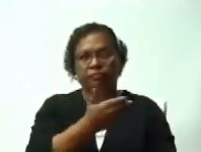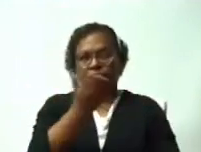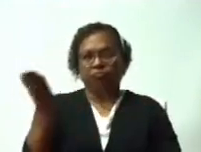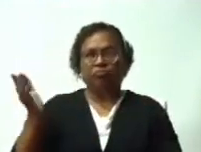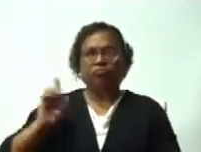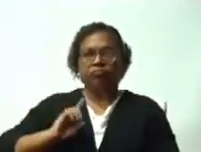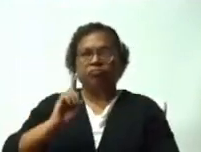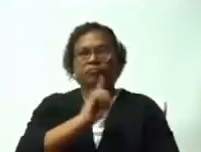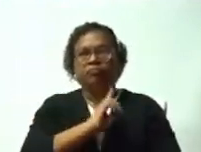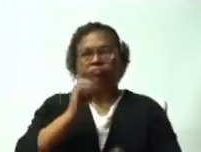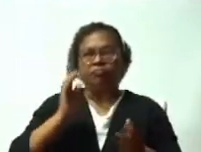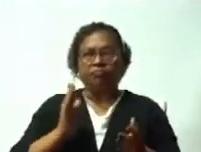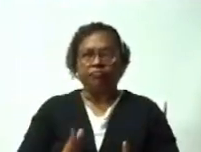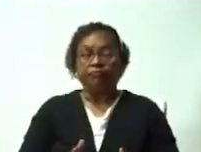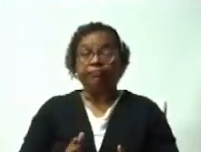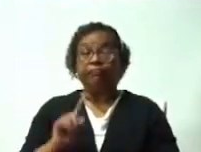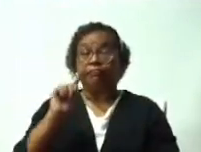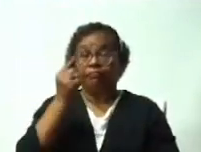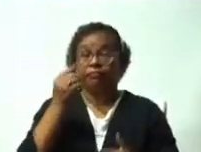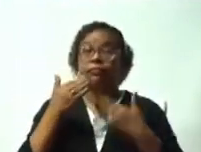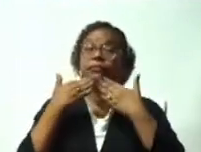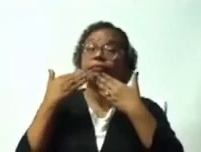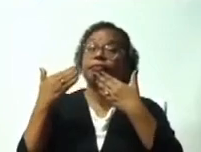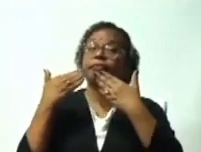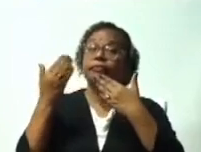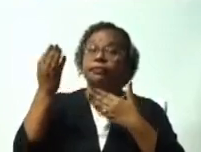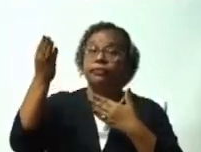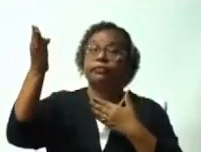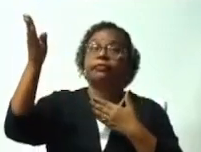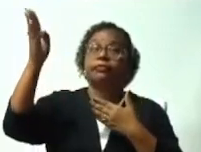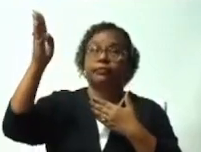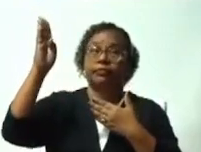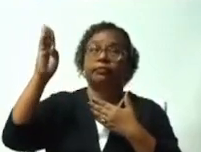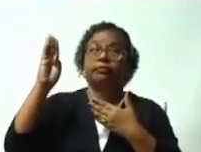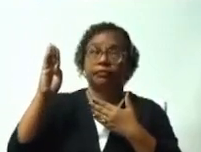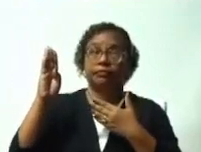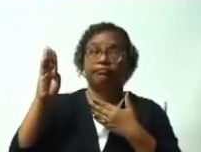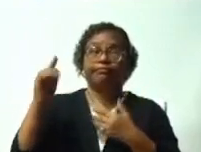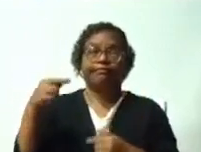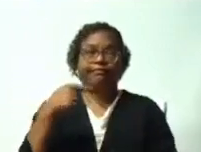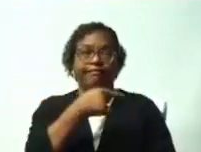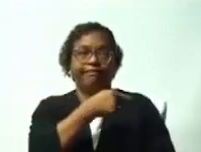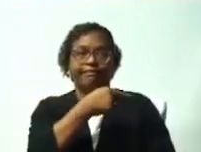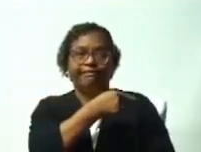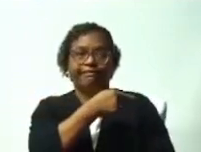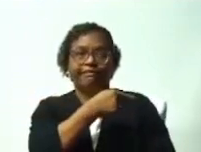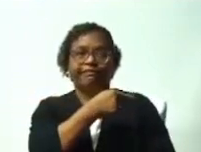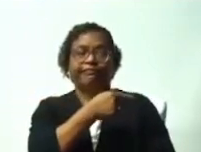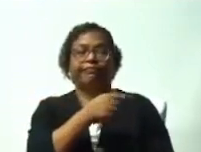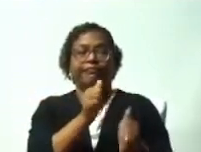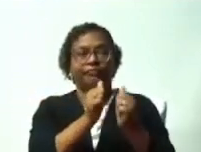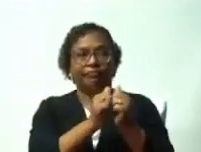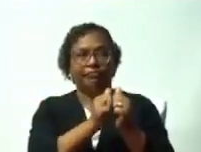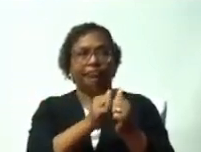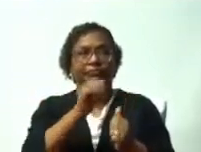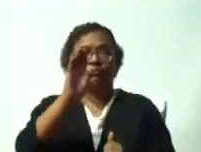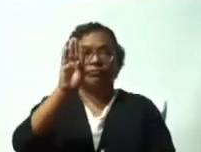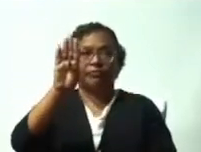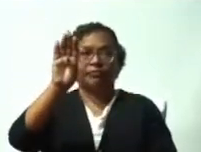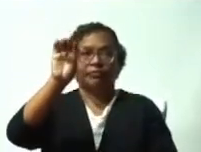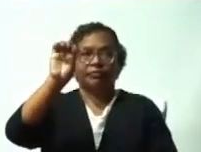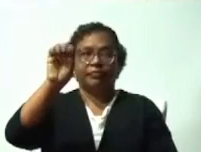primeramente las gracias a Dios, a la compañera Betty Jerónimo, que le